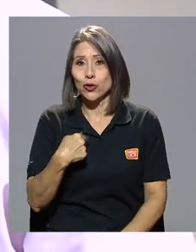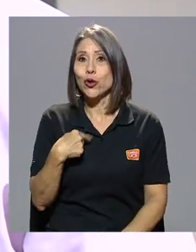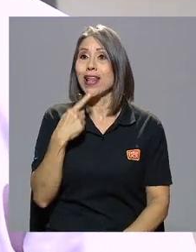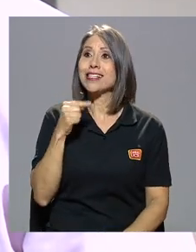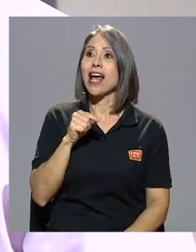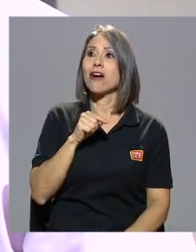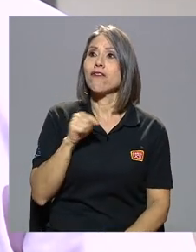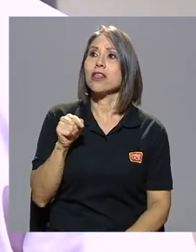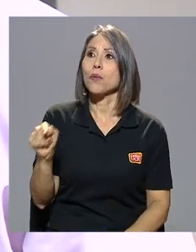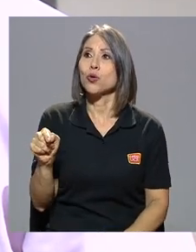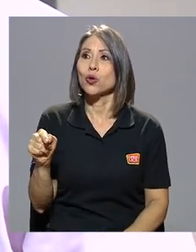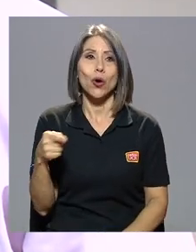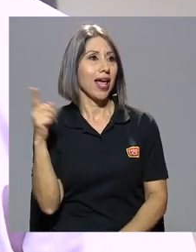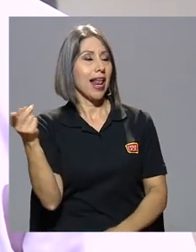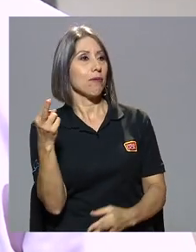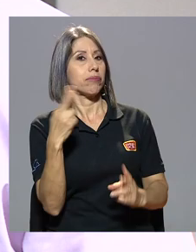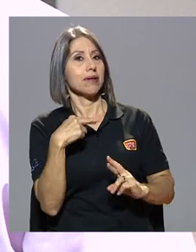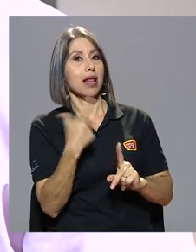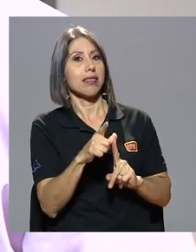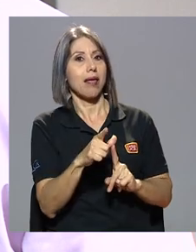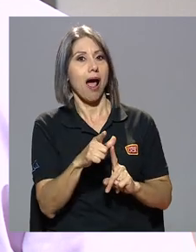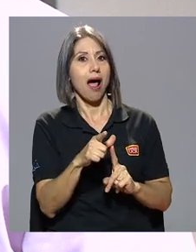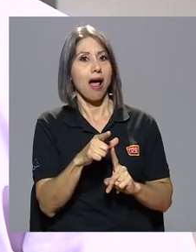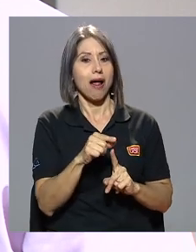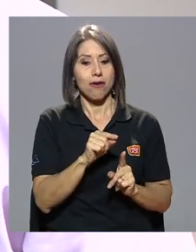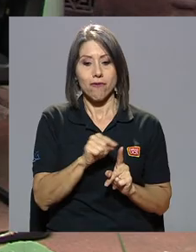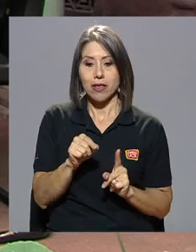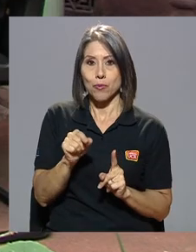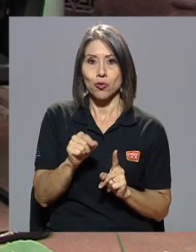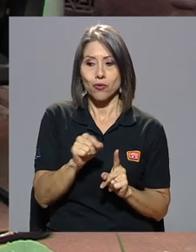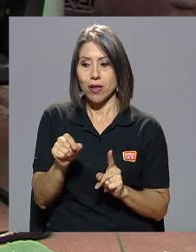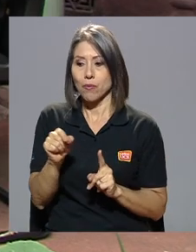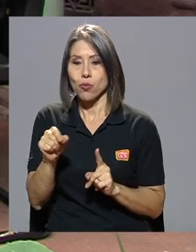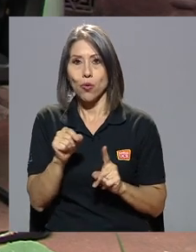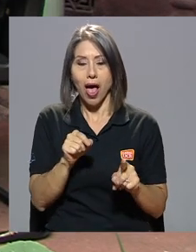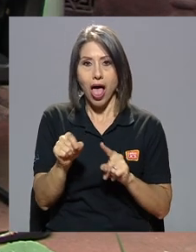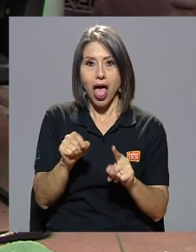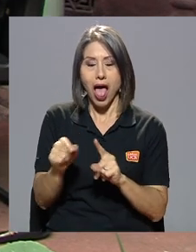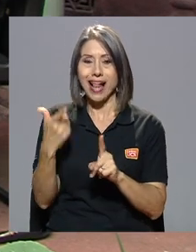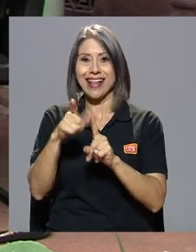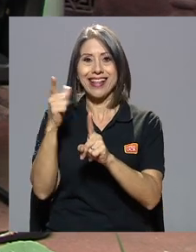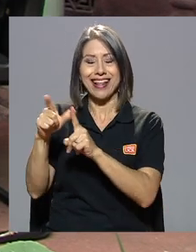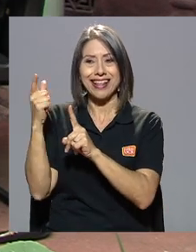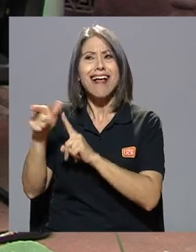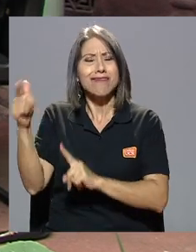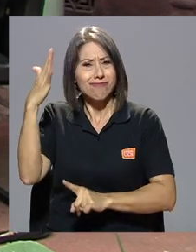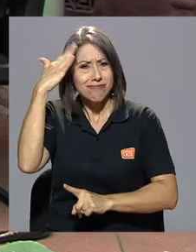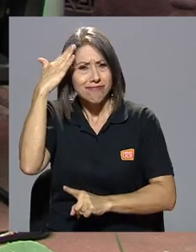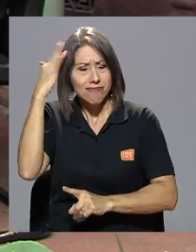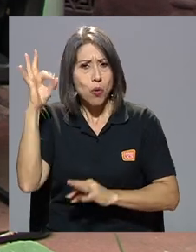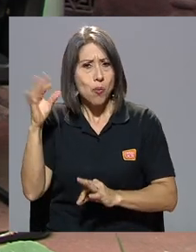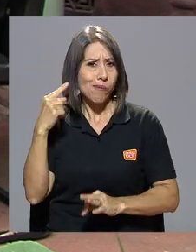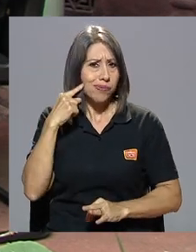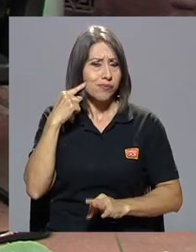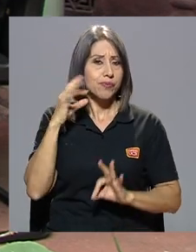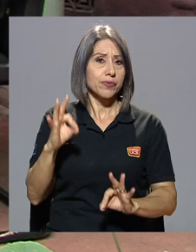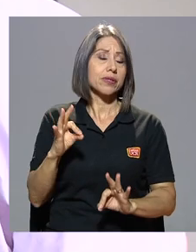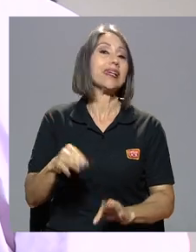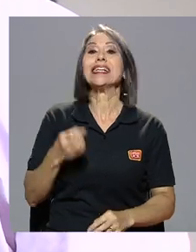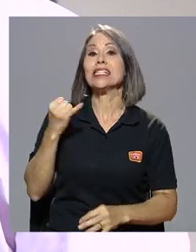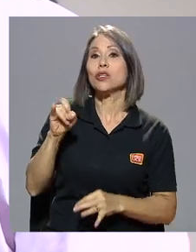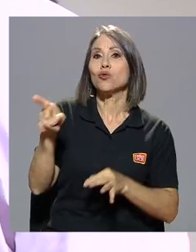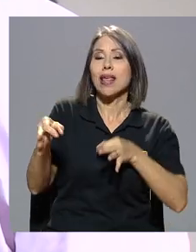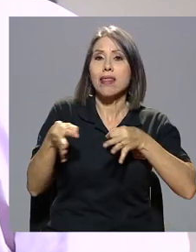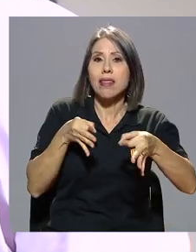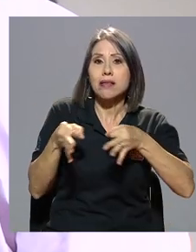punto, le decía yo, me contestaba tal letra, jugábamos con eso. Tenía el oído hecho a la radiotelegrafía. Si